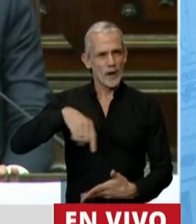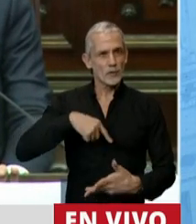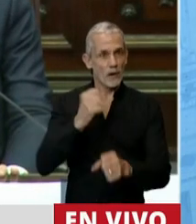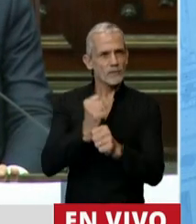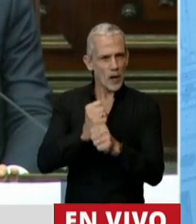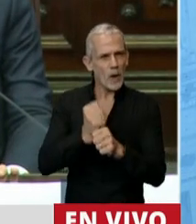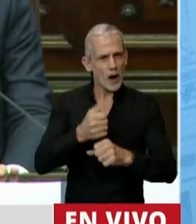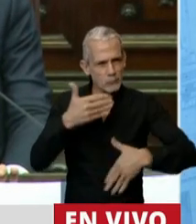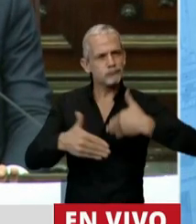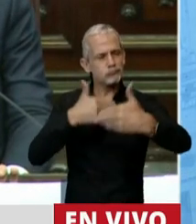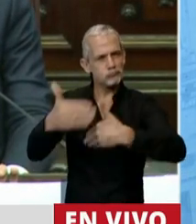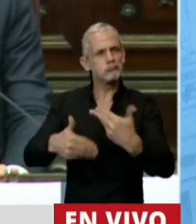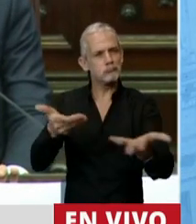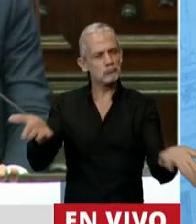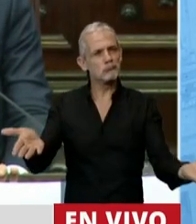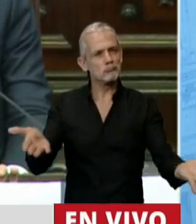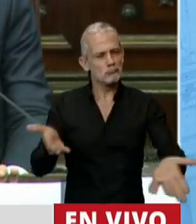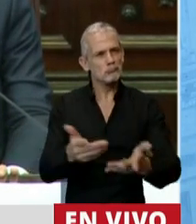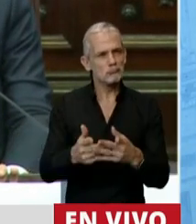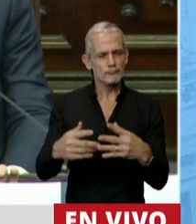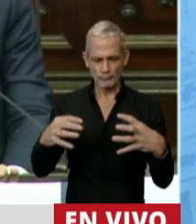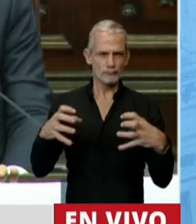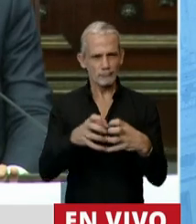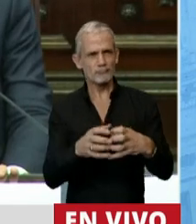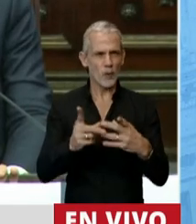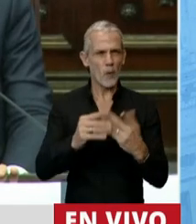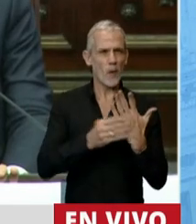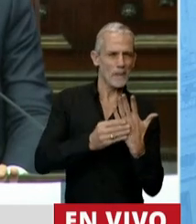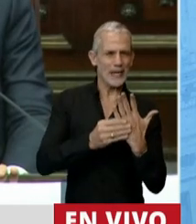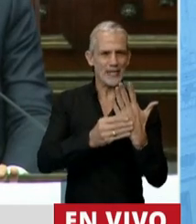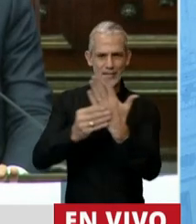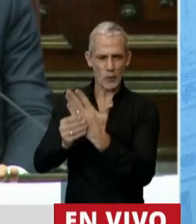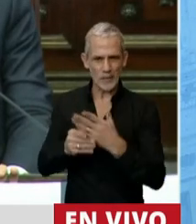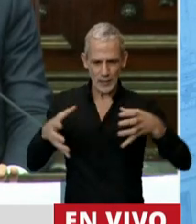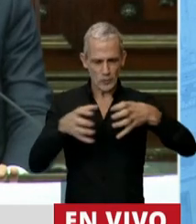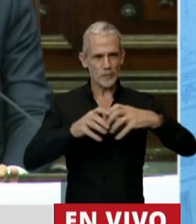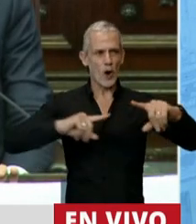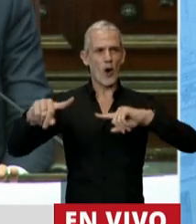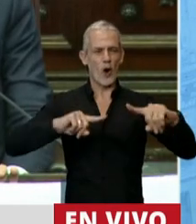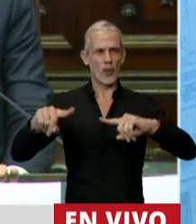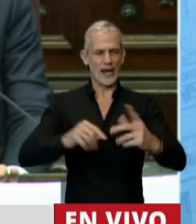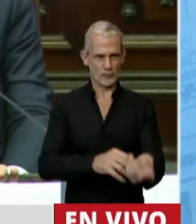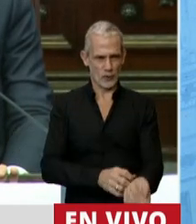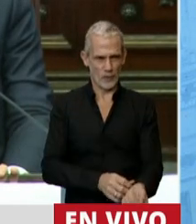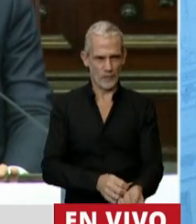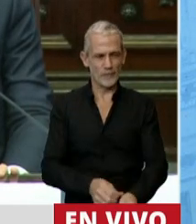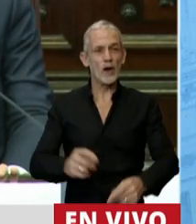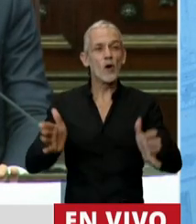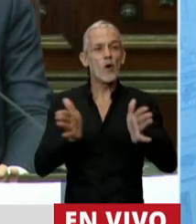trabajo que viene desarrollando en la articulación de este gabinete y el Gobierno Nacional frente a esta pandemia.